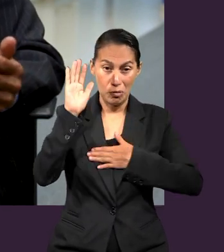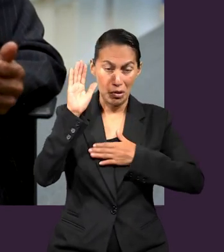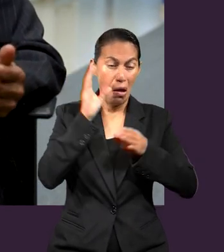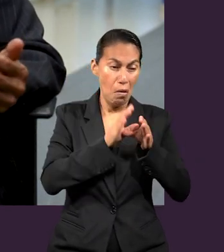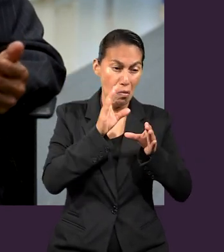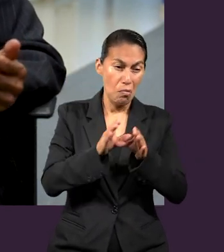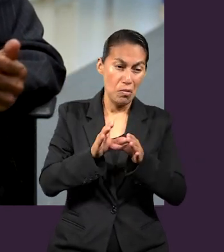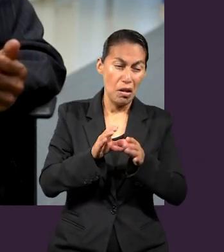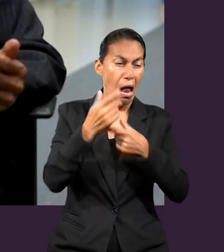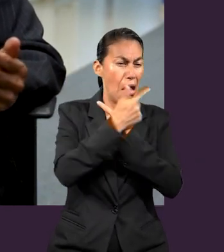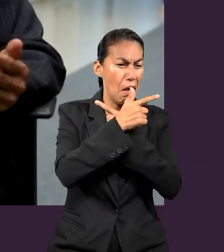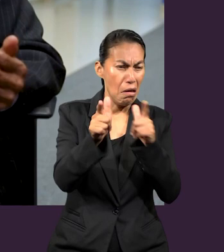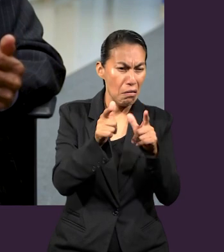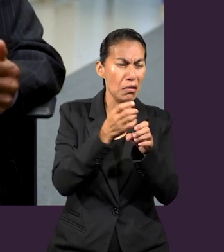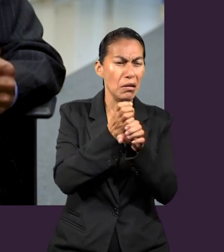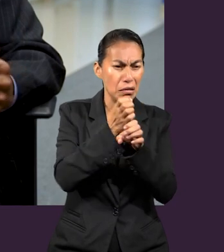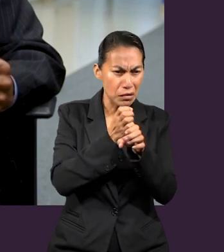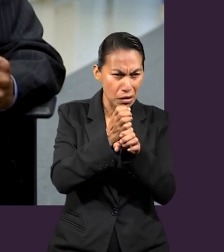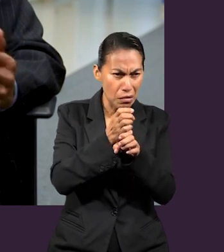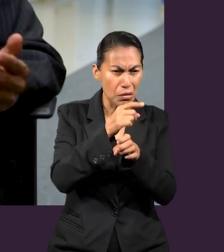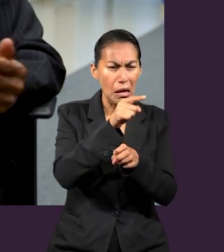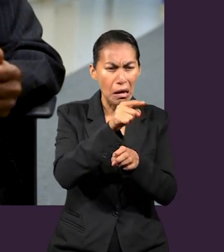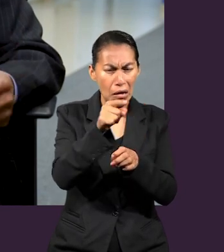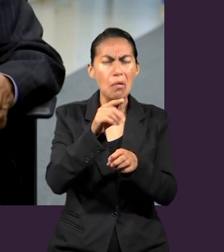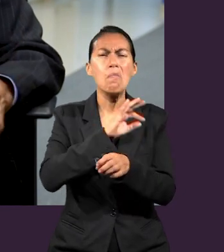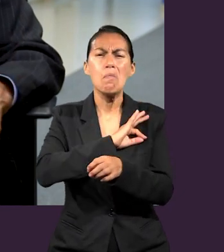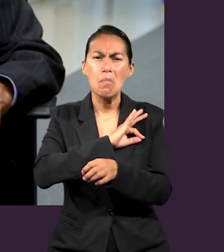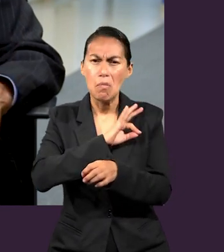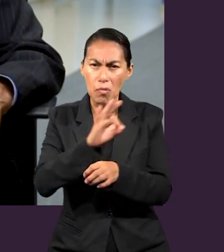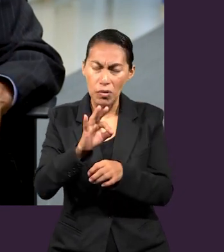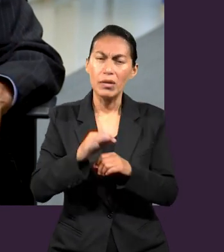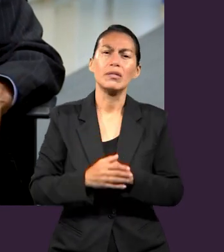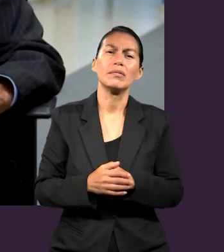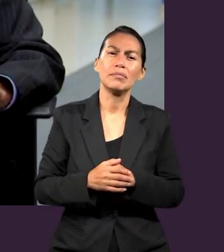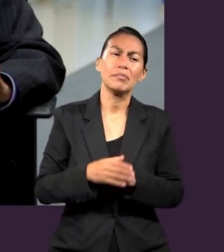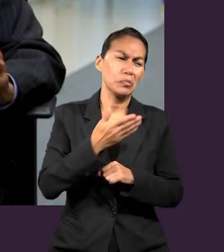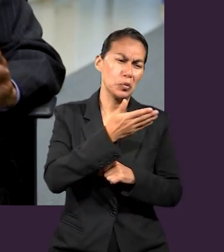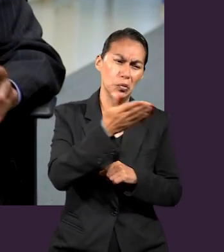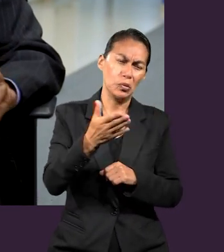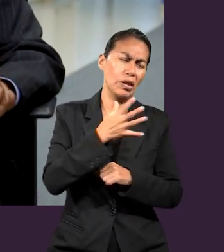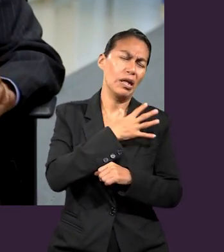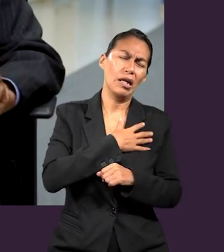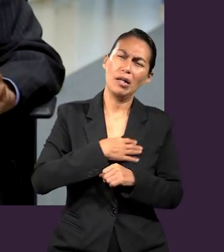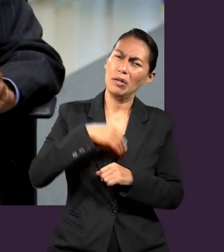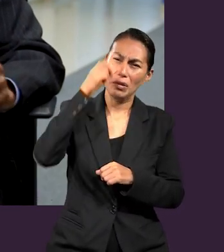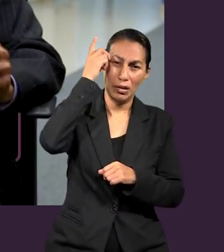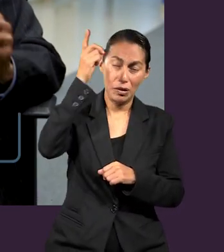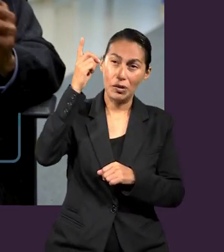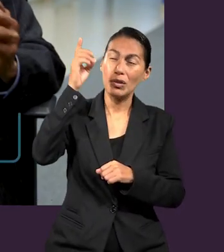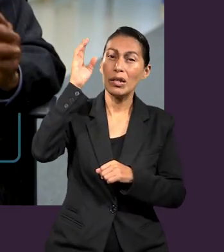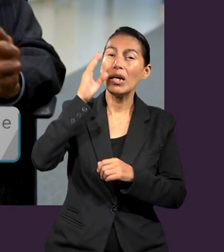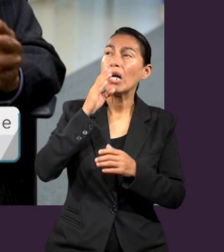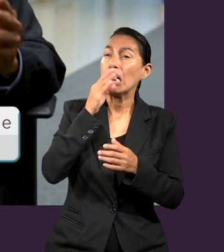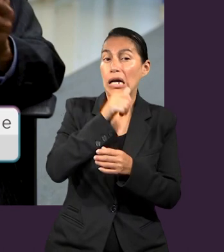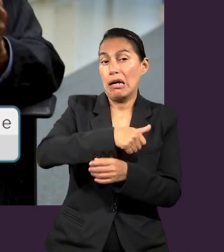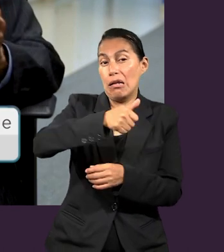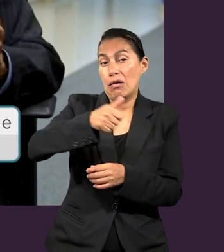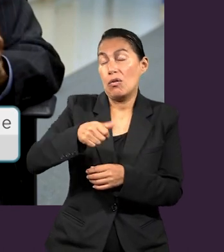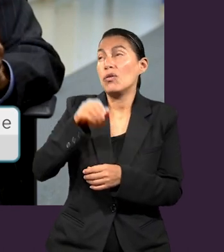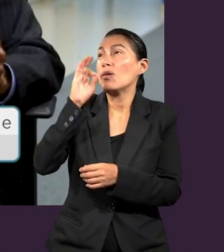forman parte del pueblo de Dios por la fe en Cristo Jesús. Y ese es el tema de la carta, que